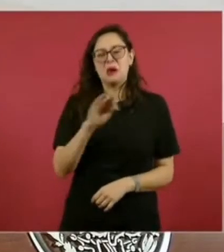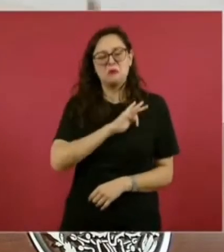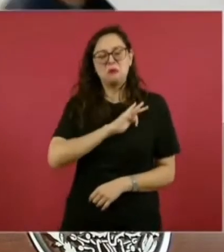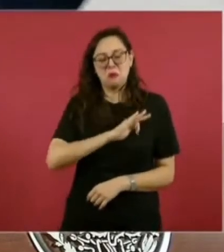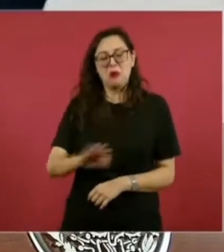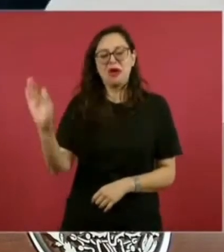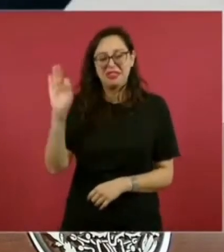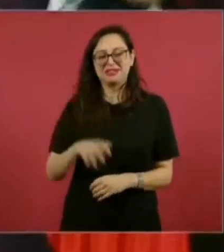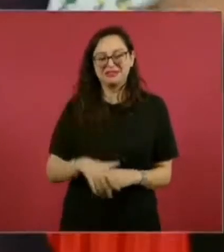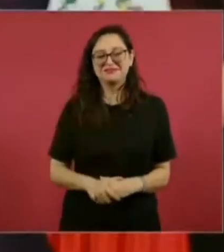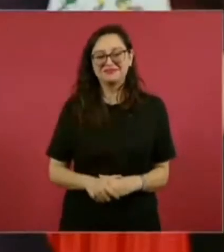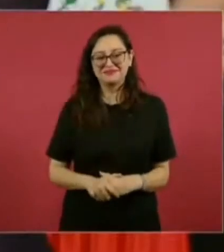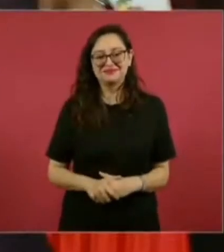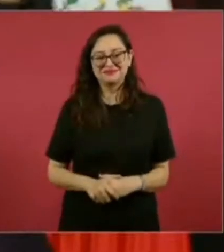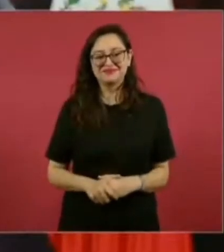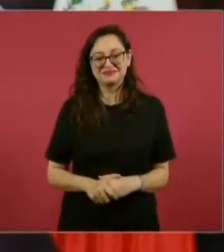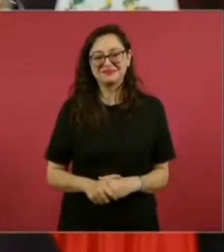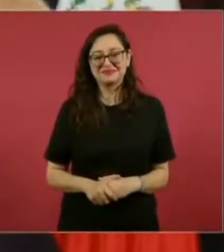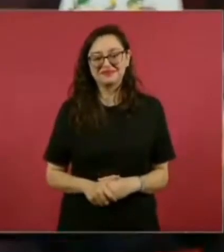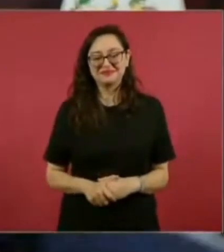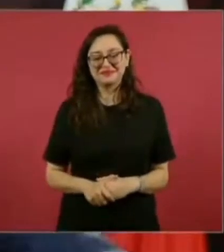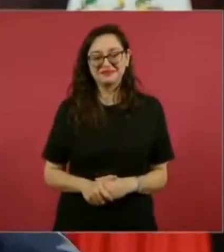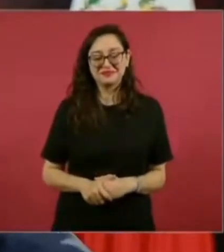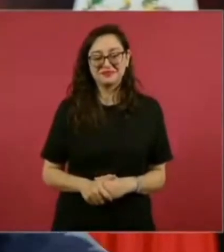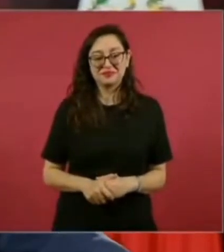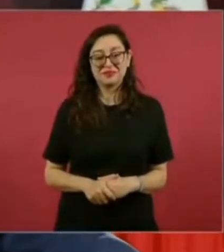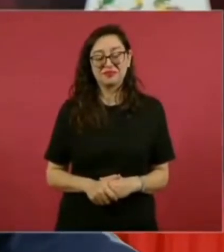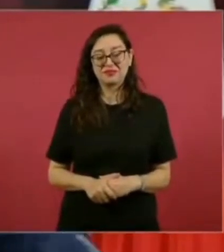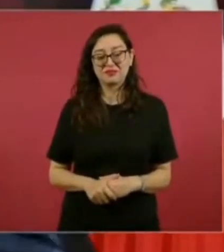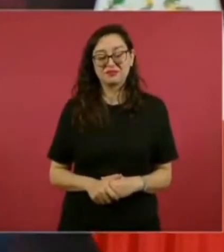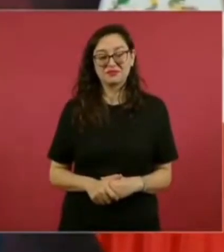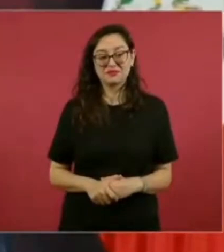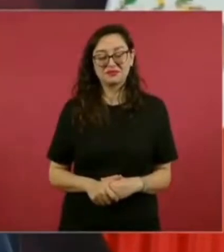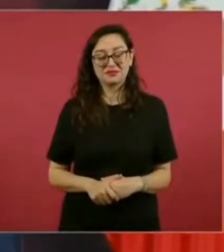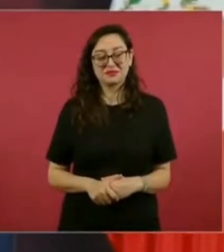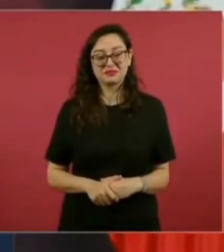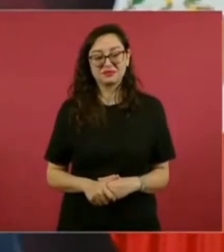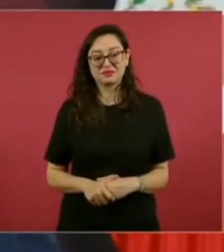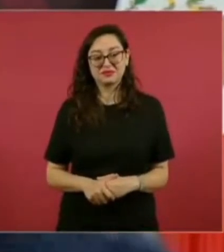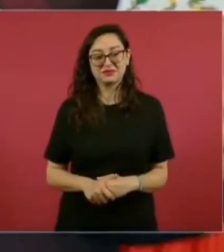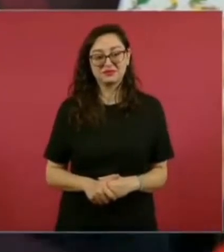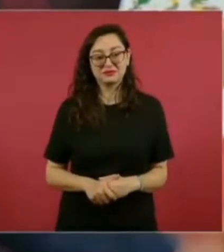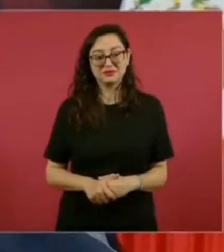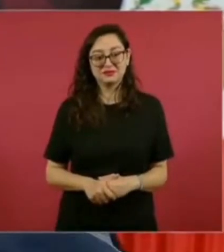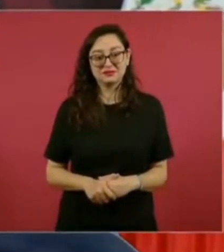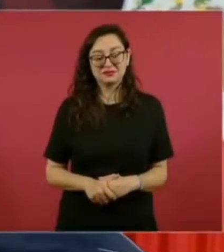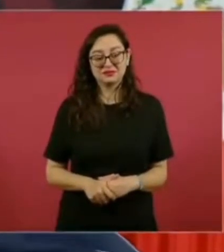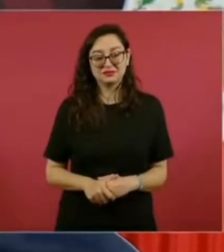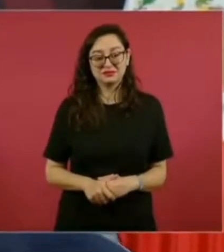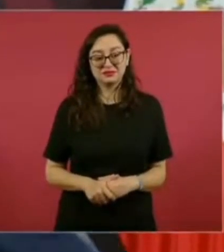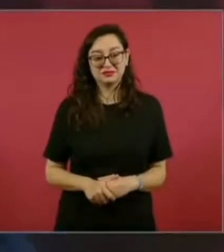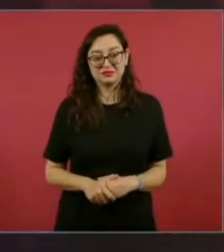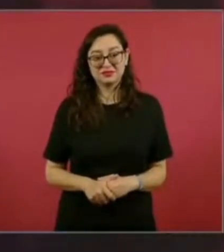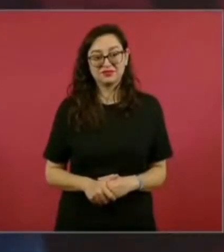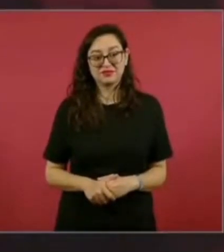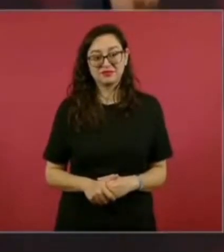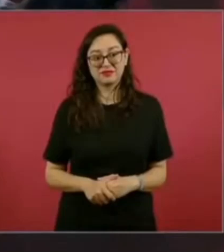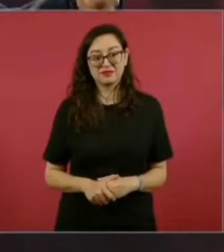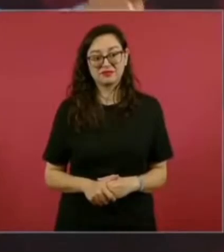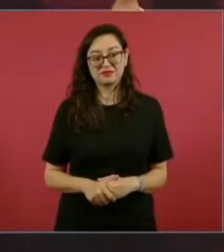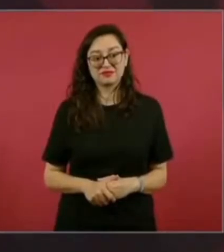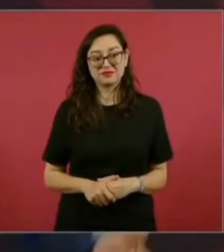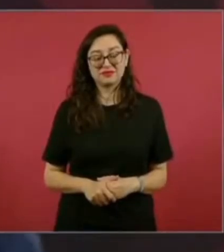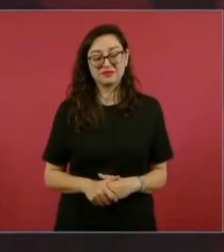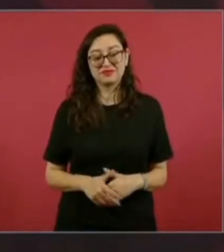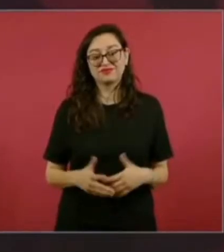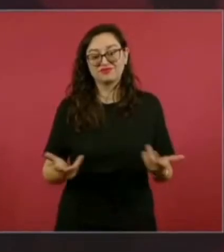Digo todo esto para que no tenga yo también afuera de